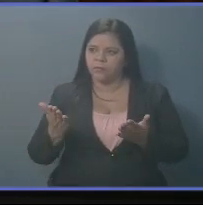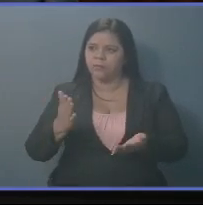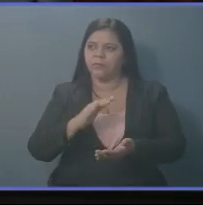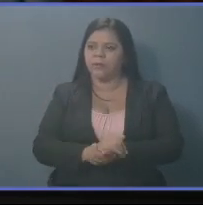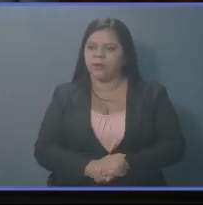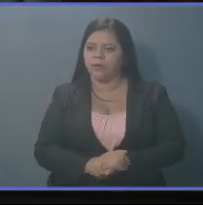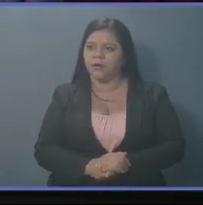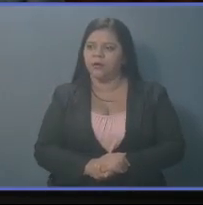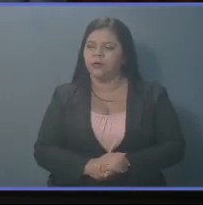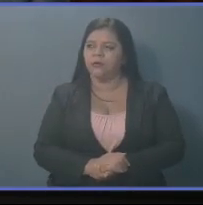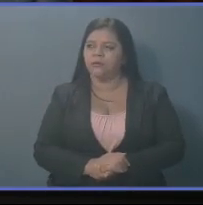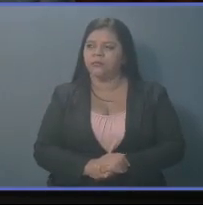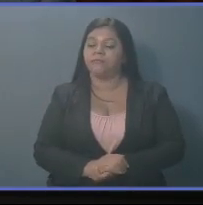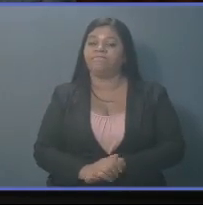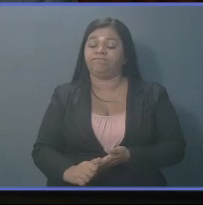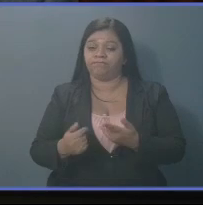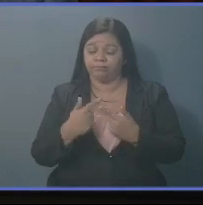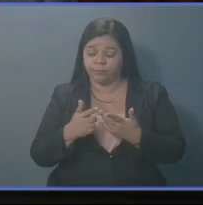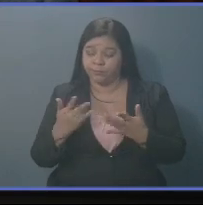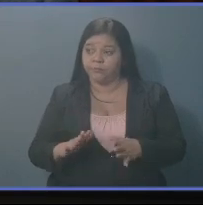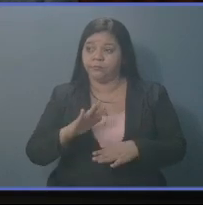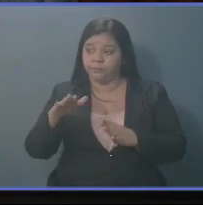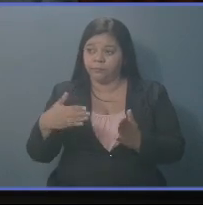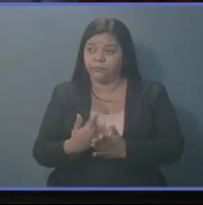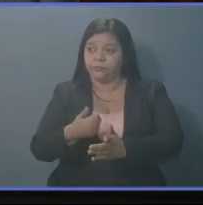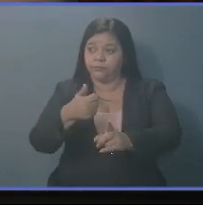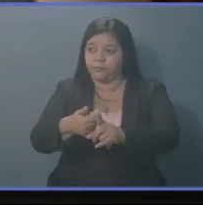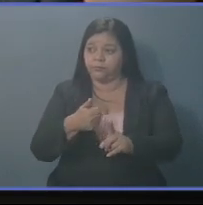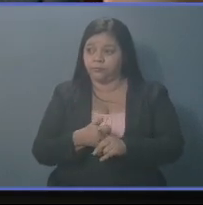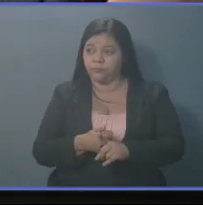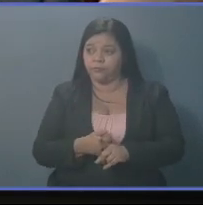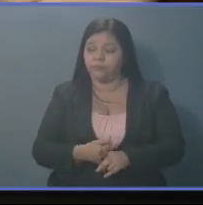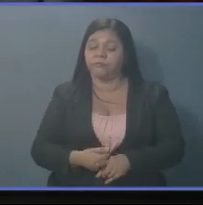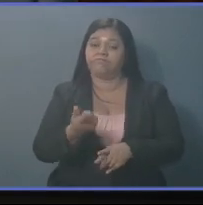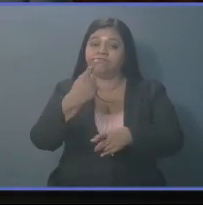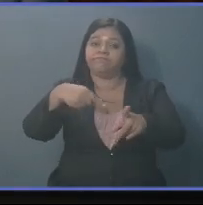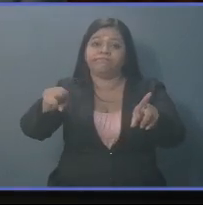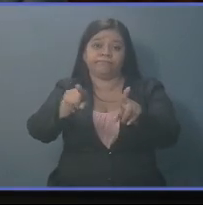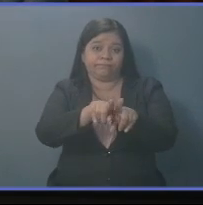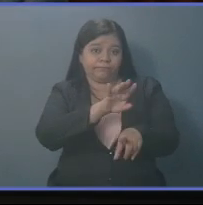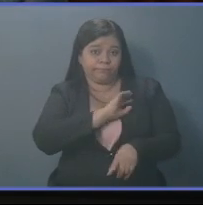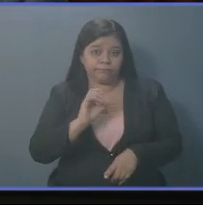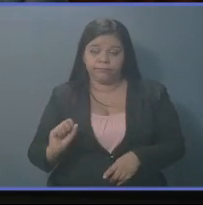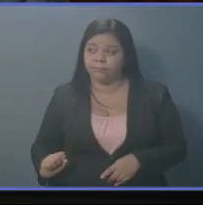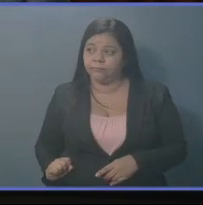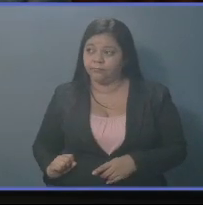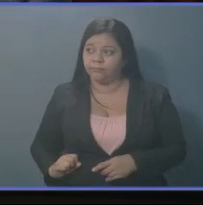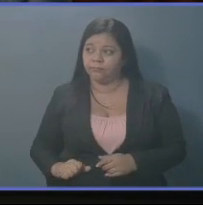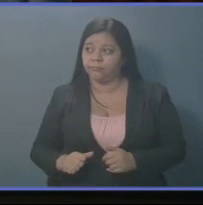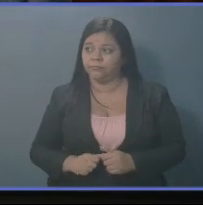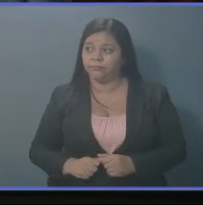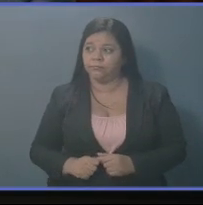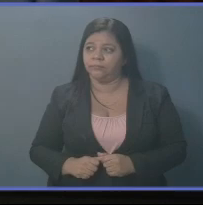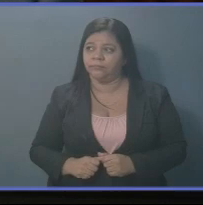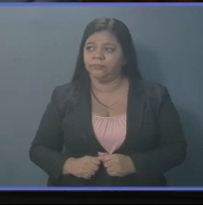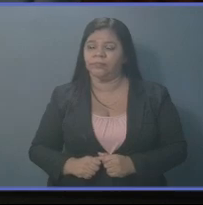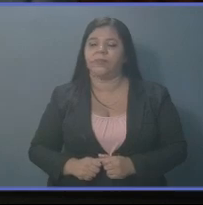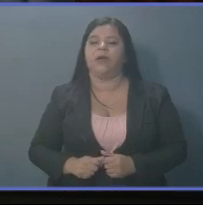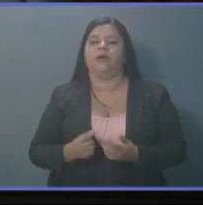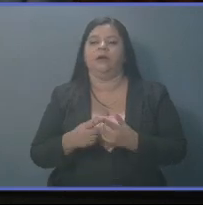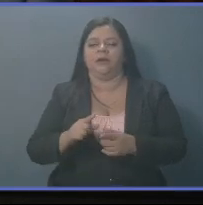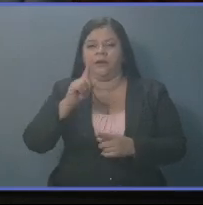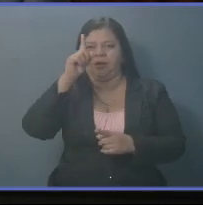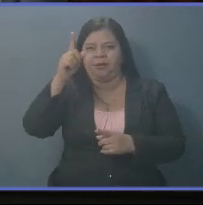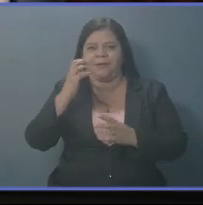esa es tarea de todos y cada uno de nosotros. Queridos hermanos salvadoreños. Que Dios